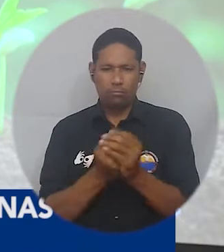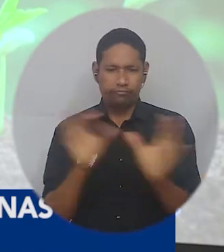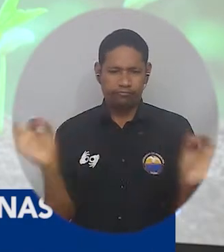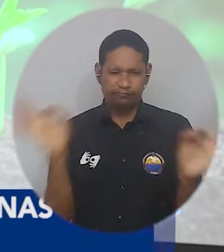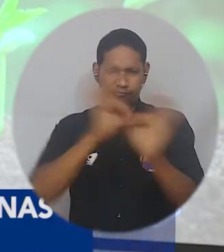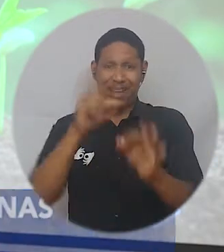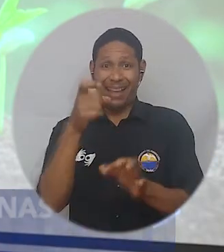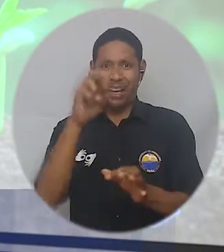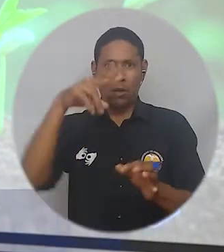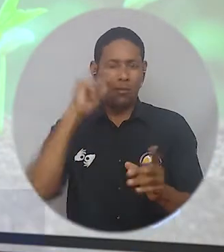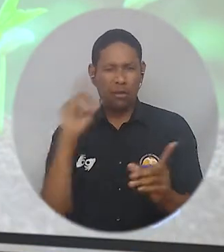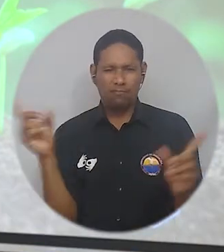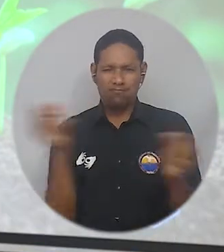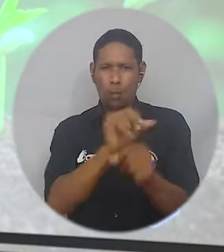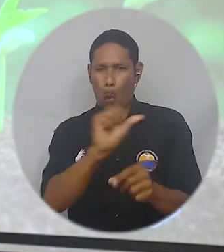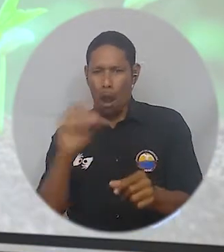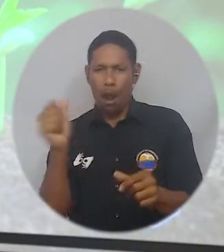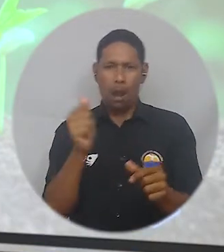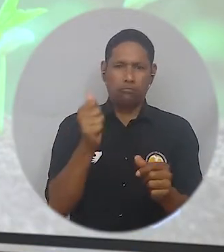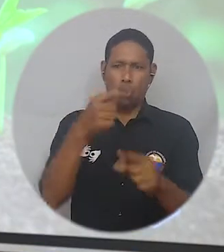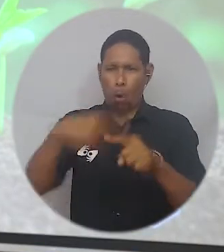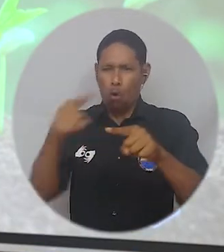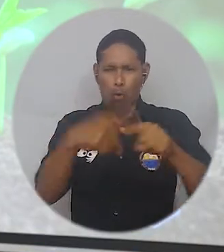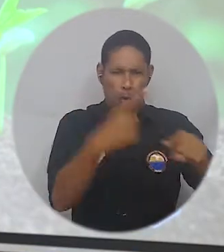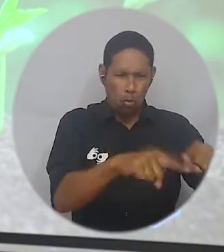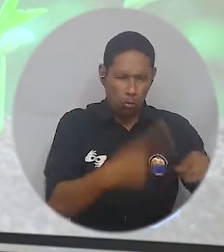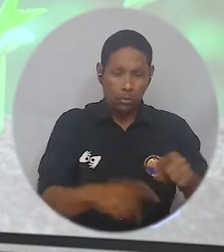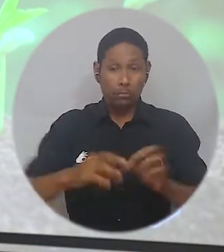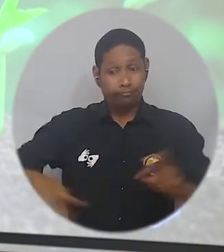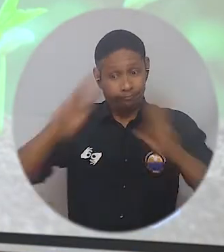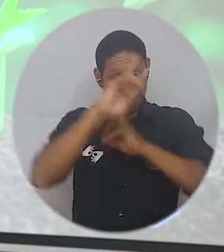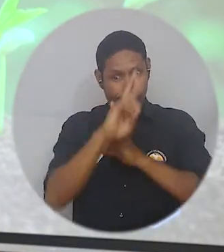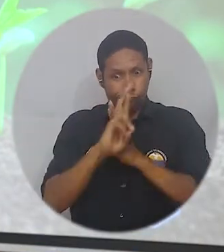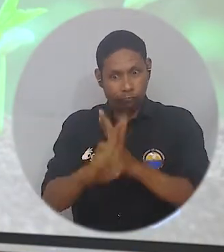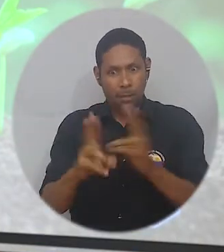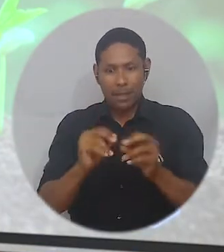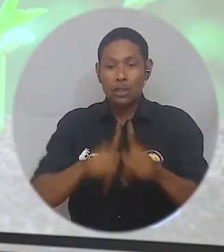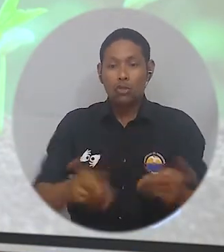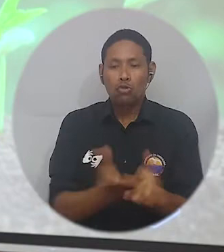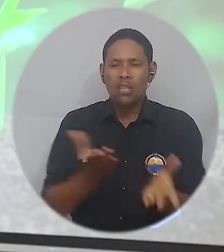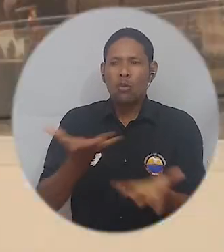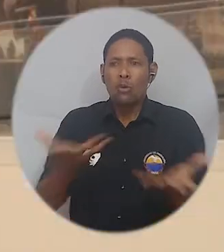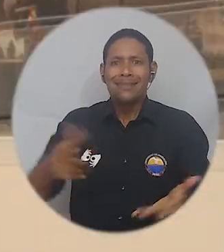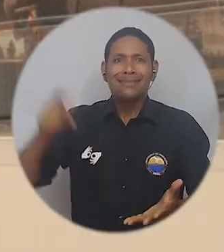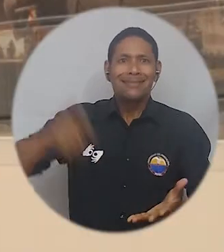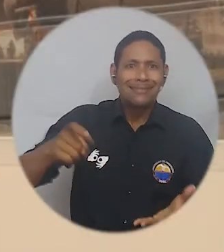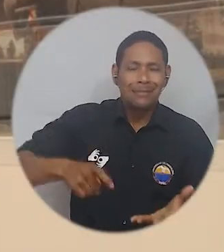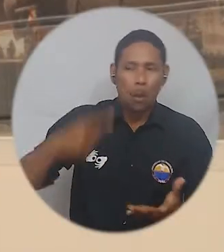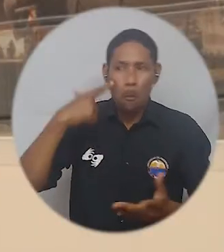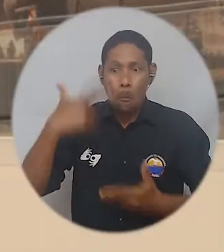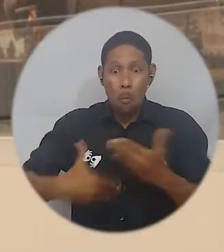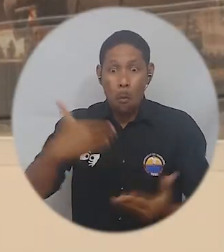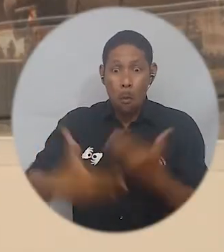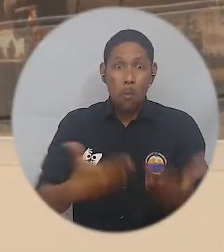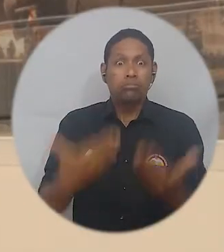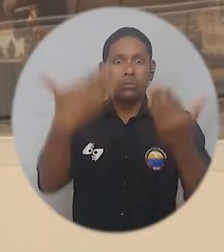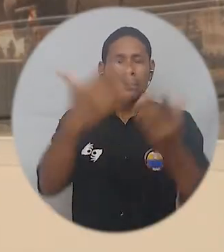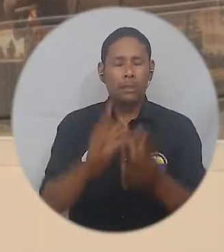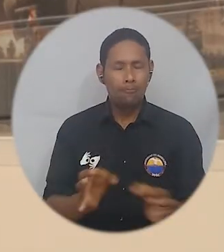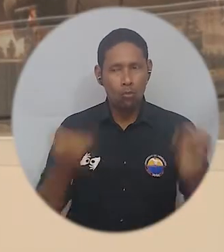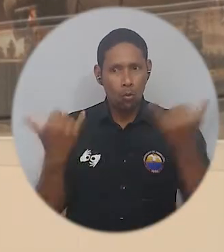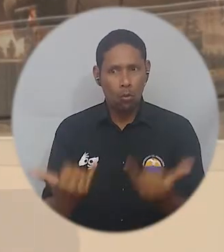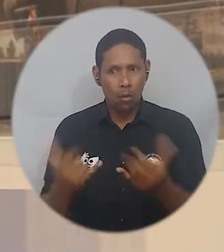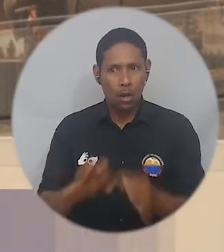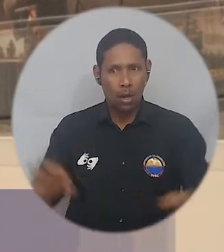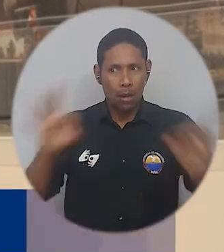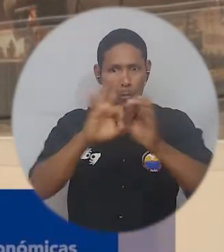reglamento estudiantil, con políticas que van dando respuesta a las necesidades sentidas de nuestros estudiantes. Y en particular este proceso nos deja